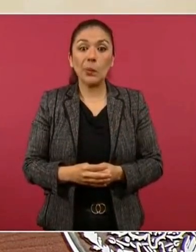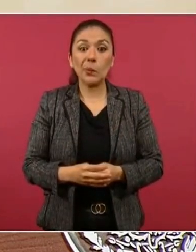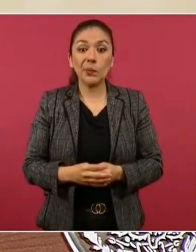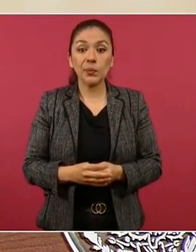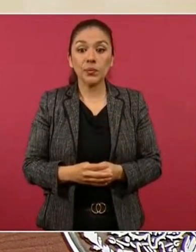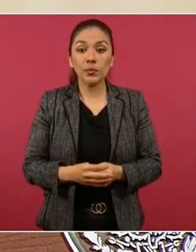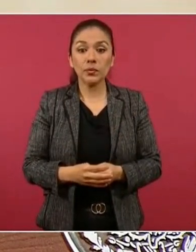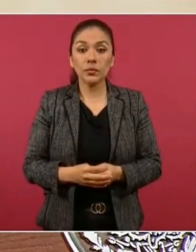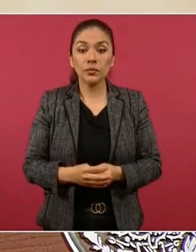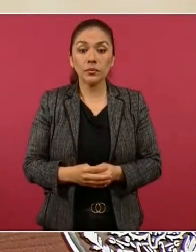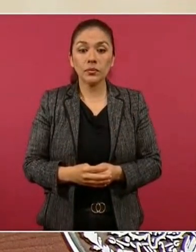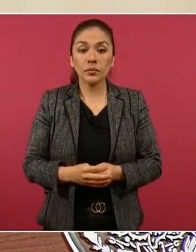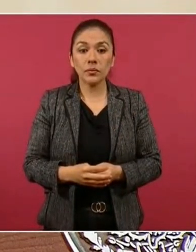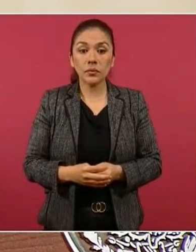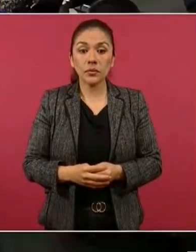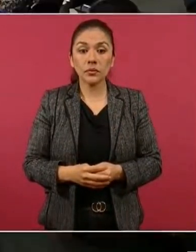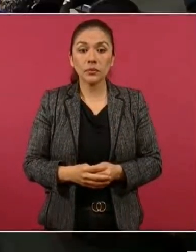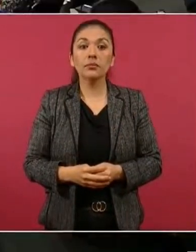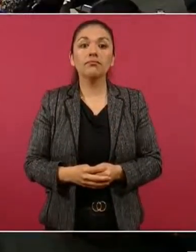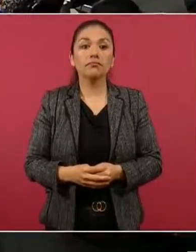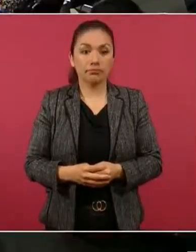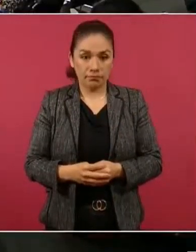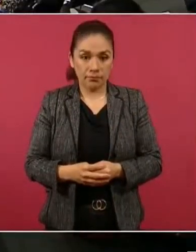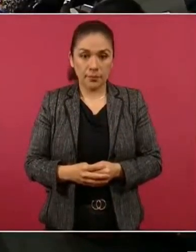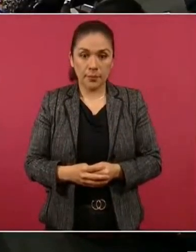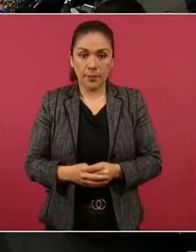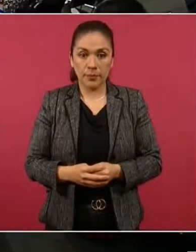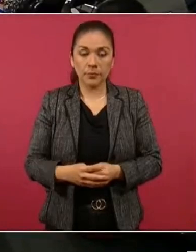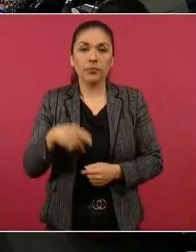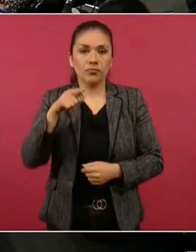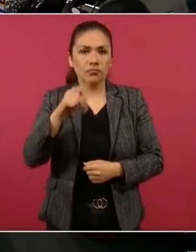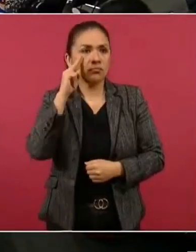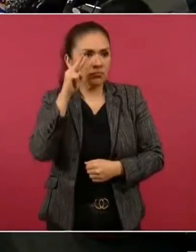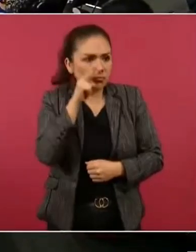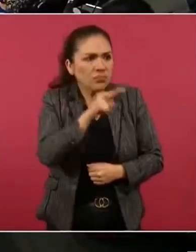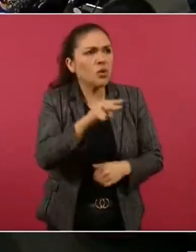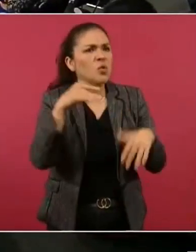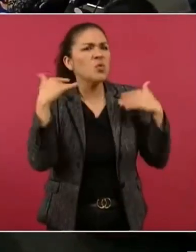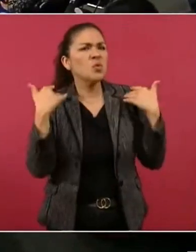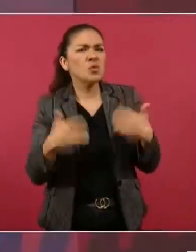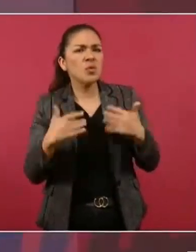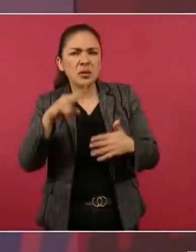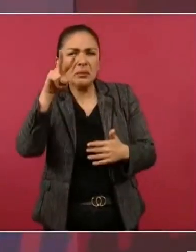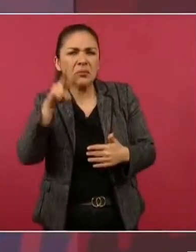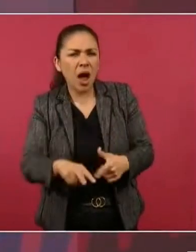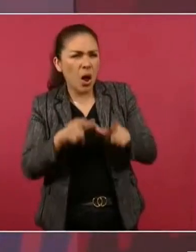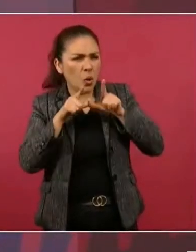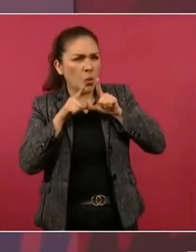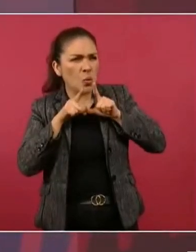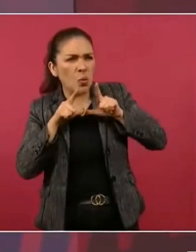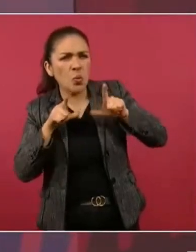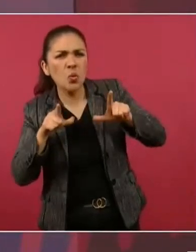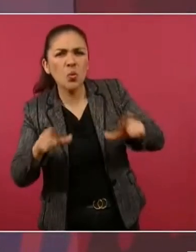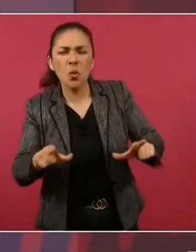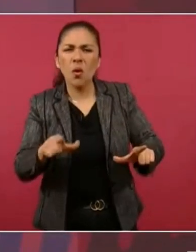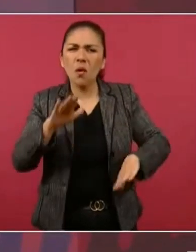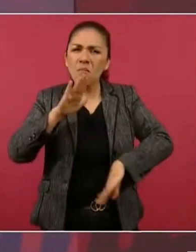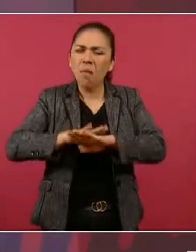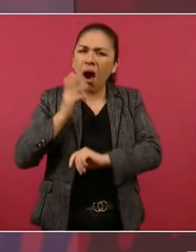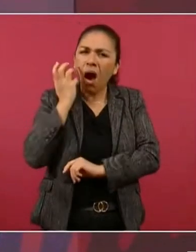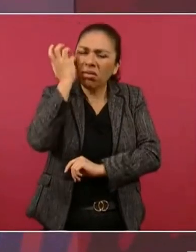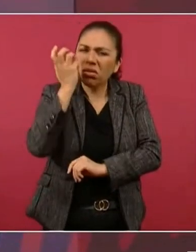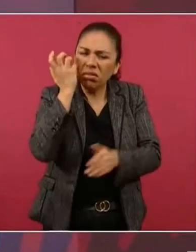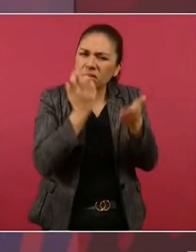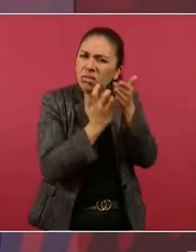Y aquí se proyecte el lujo, la extravagancia.